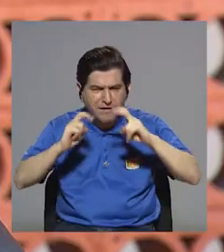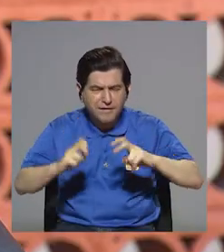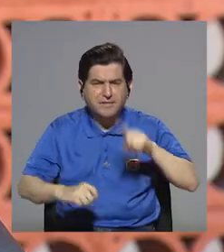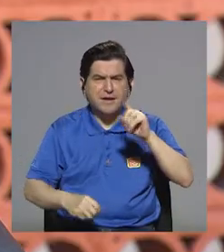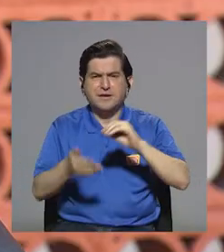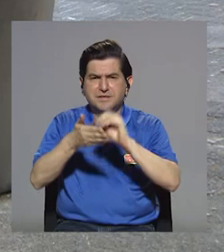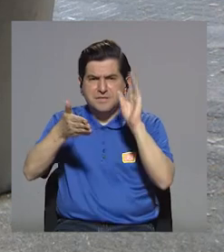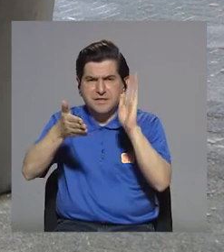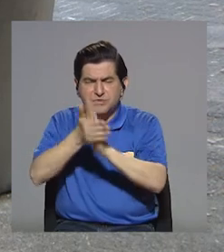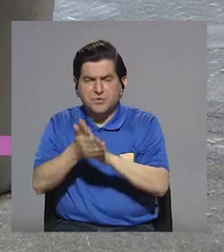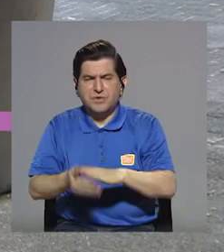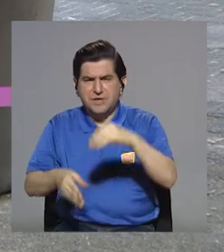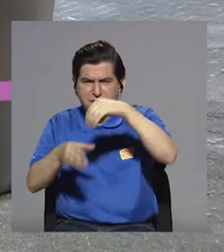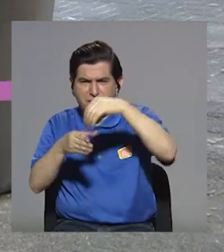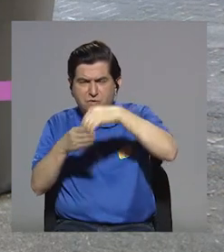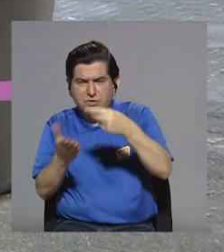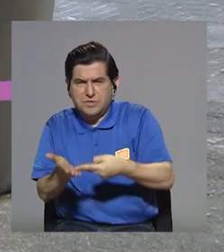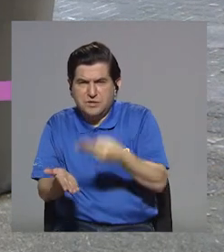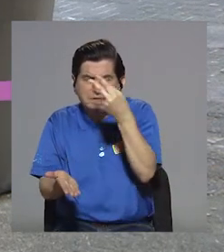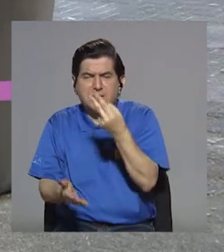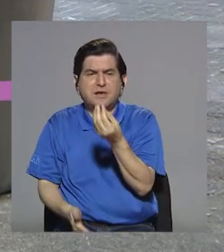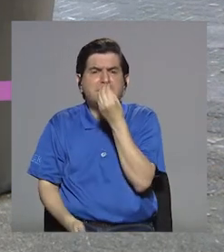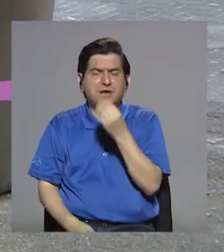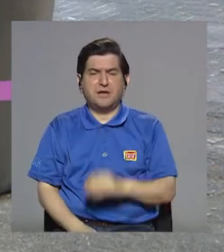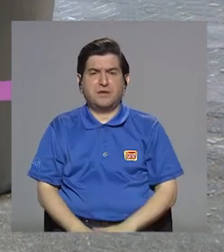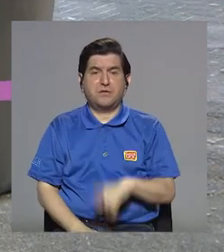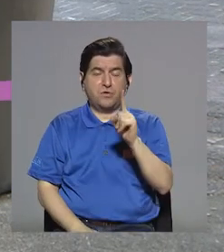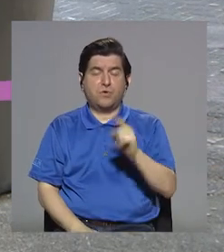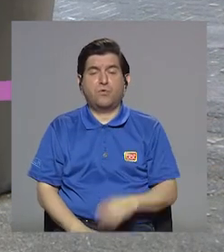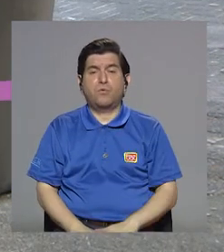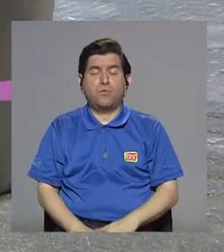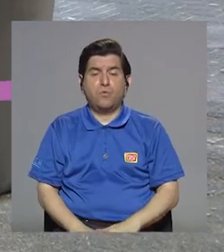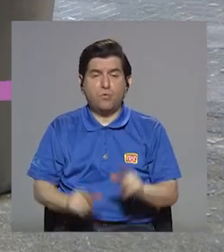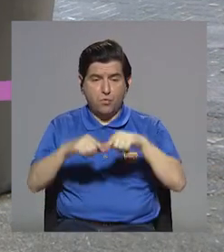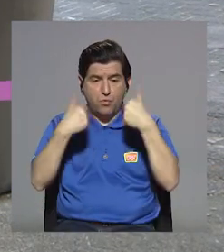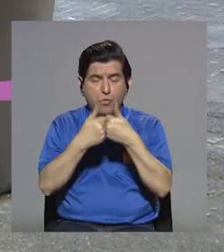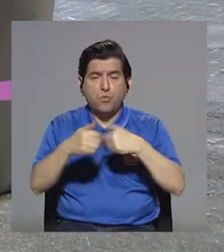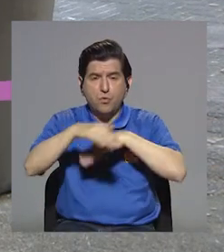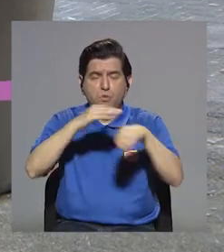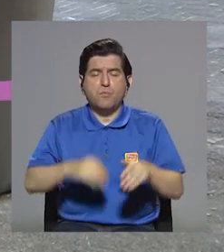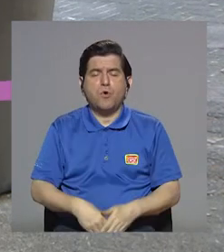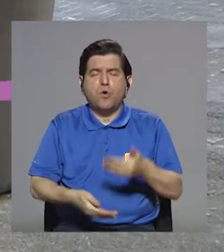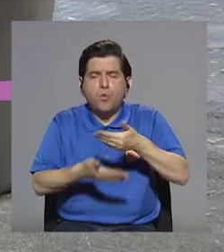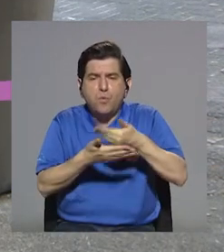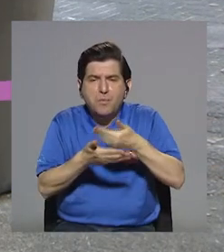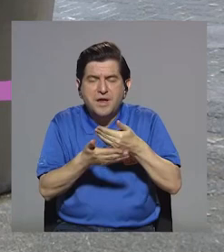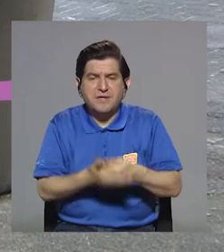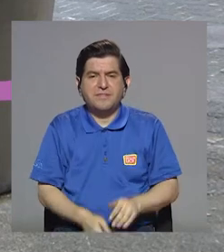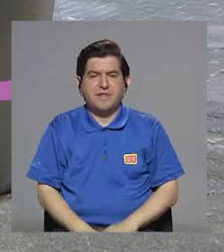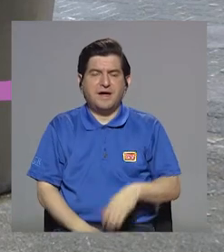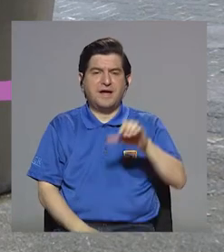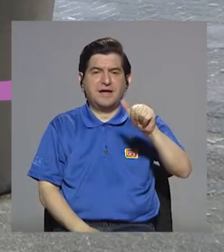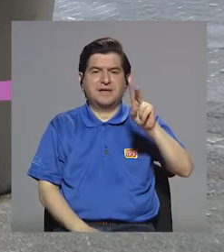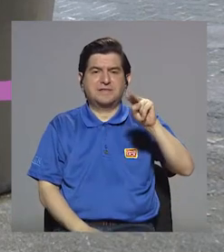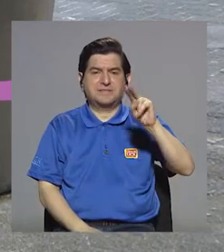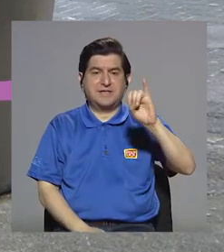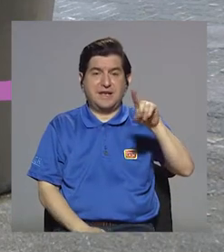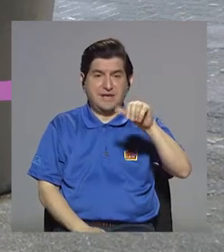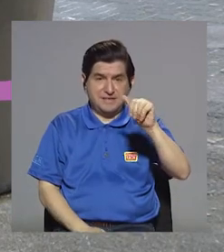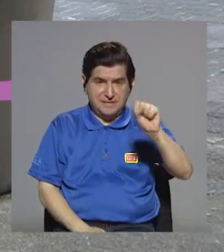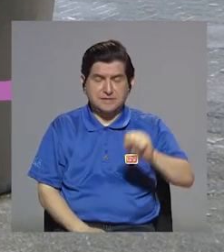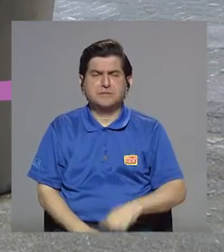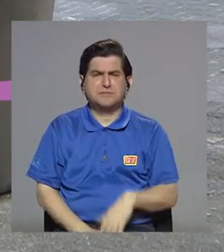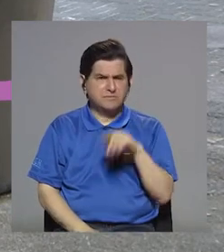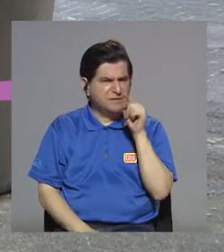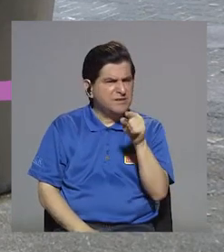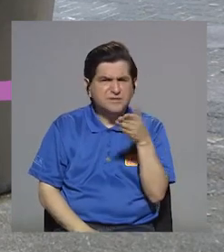etiqueta nutricional? Bueno, hay un paquete básico que lleva lo que se le llama humedad, cenizas, ¿verdad? ¿Cenizas? Sí, cenizas.